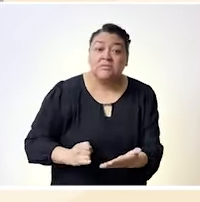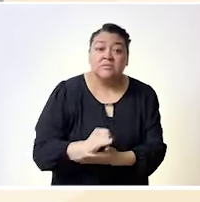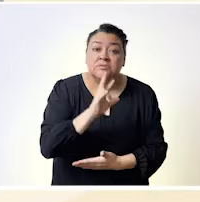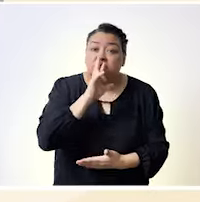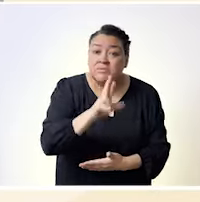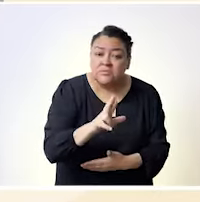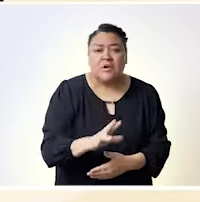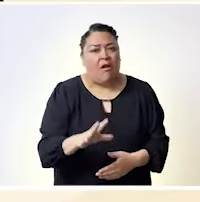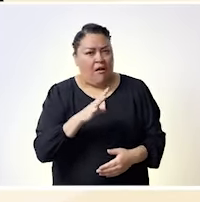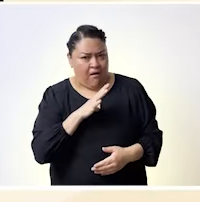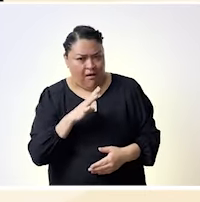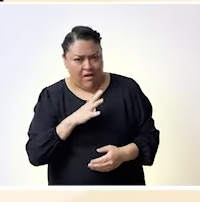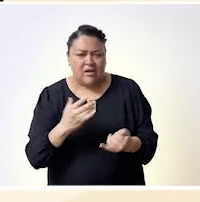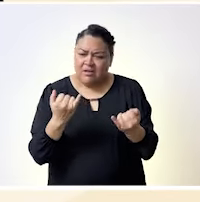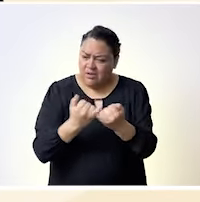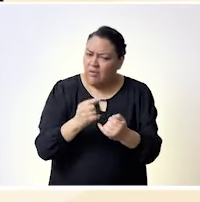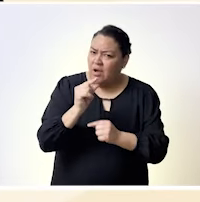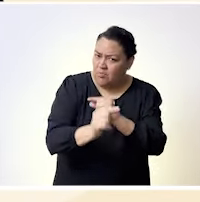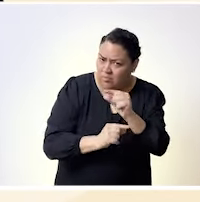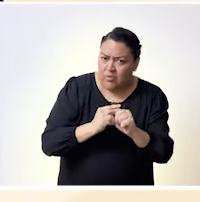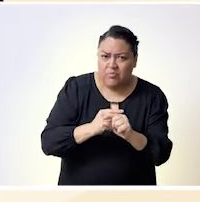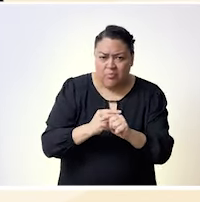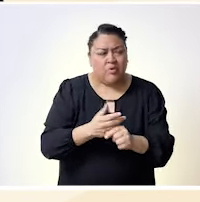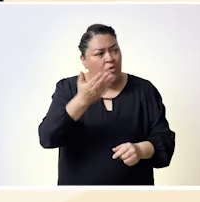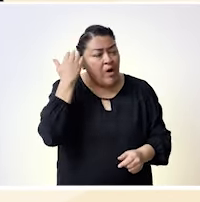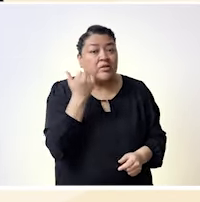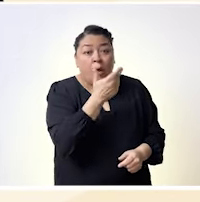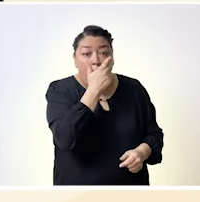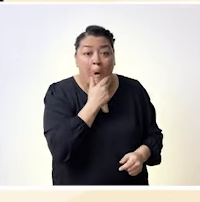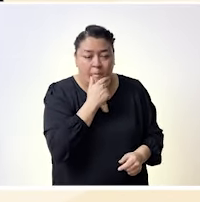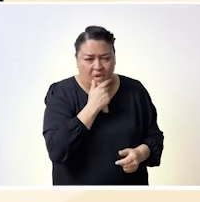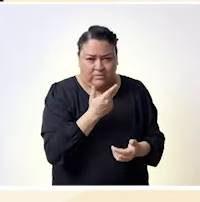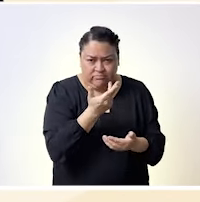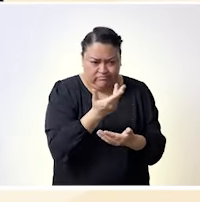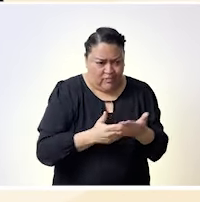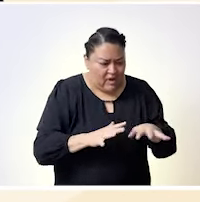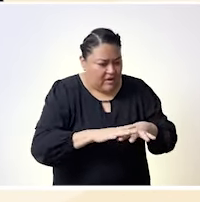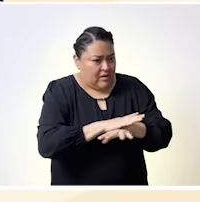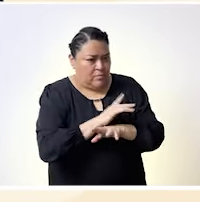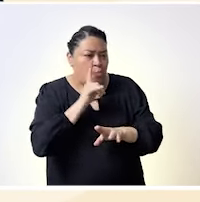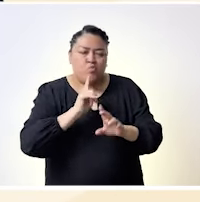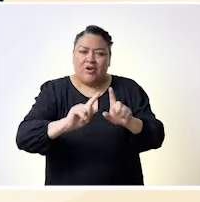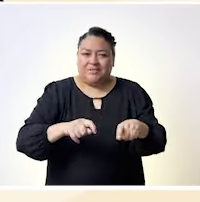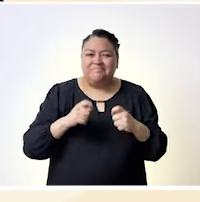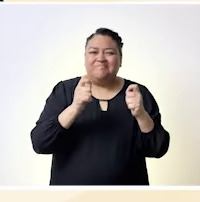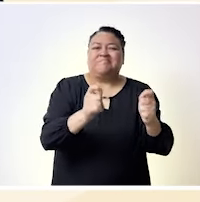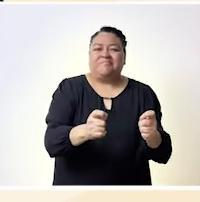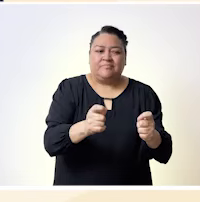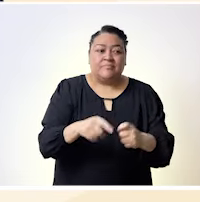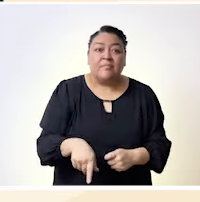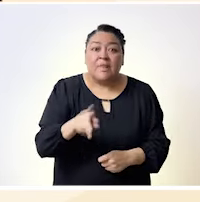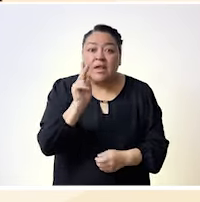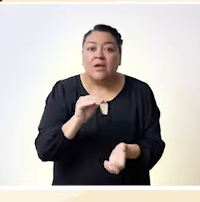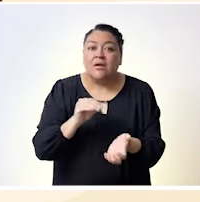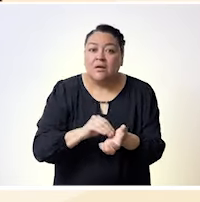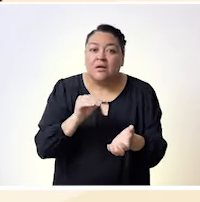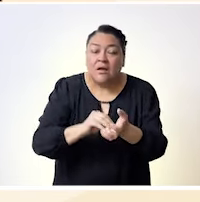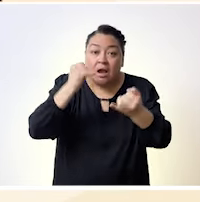decisiones y en trabajos que cotidianamente han sido asignados a los hombres, también siguen persistiendo